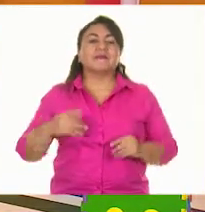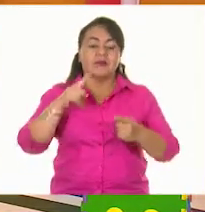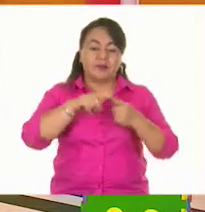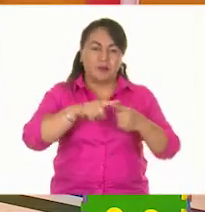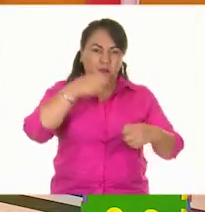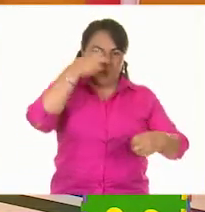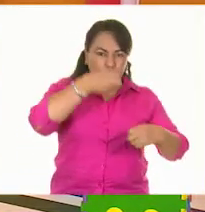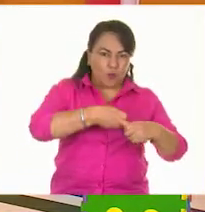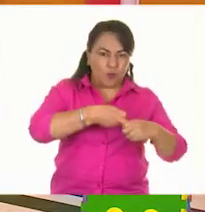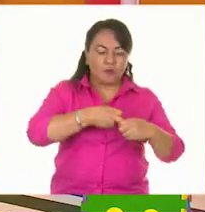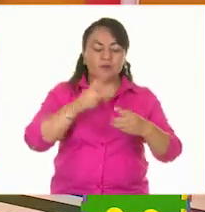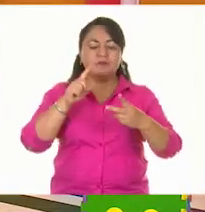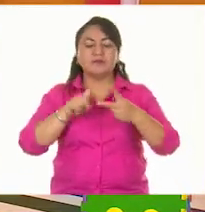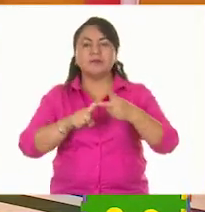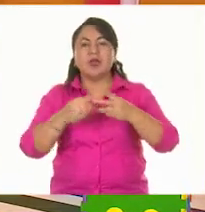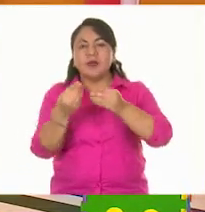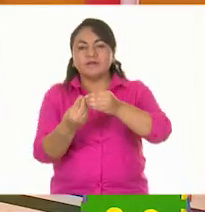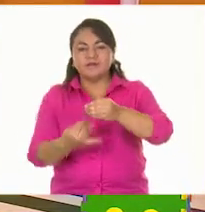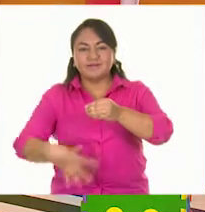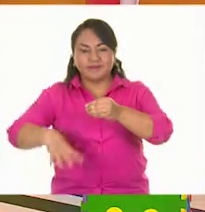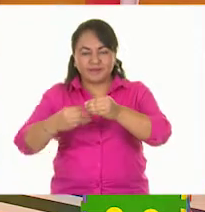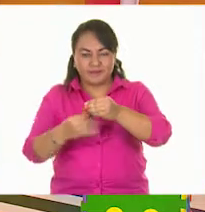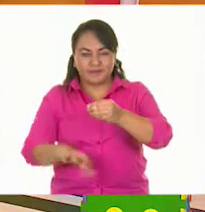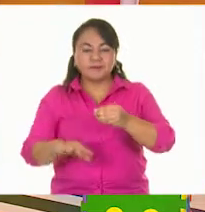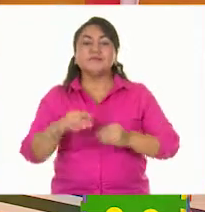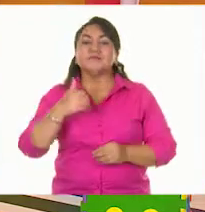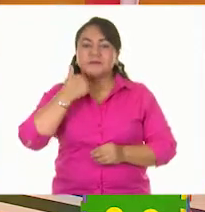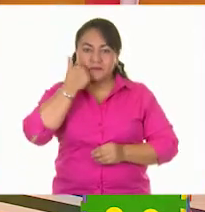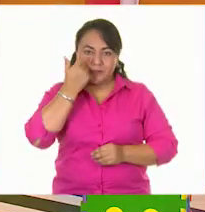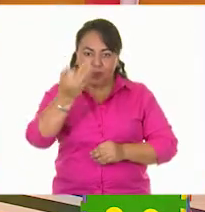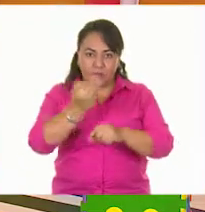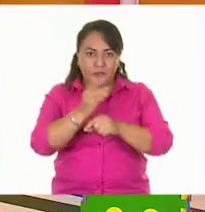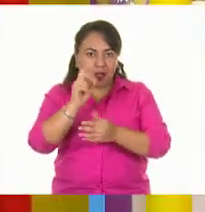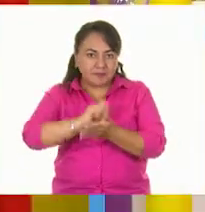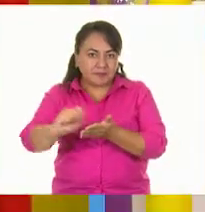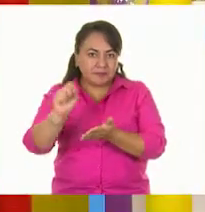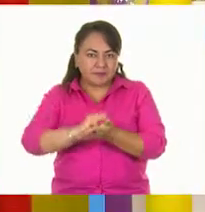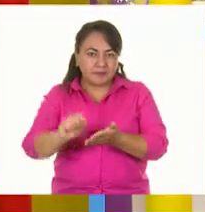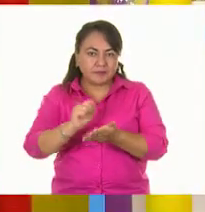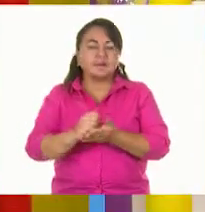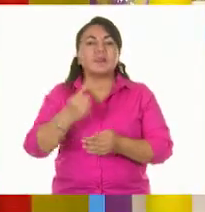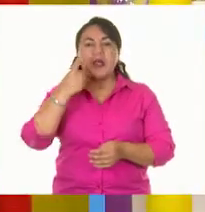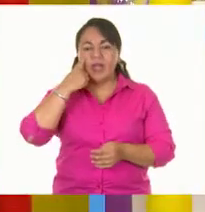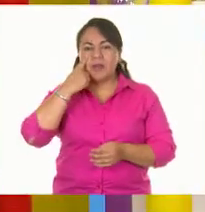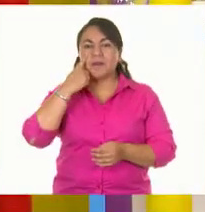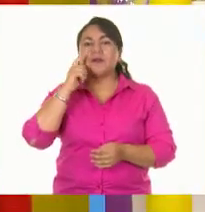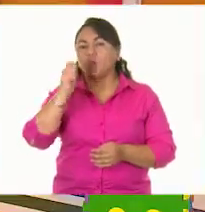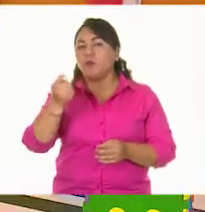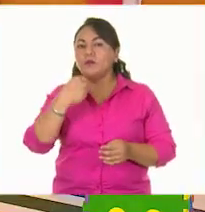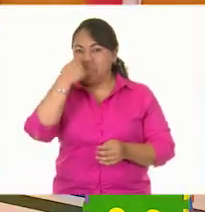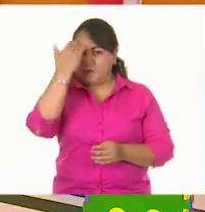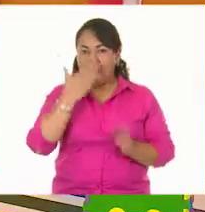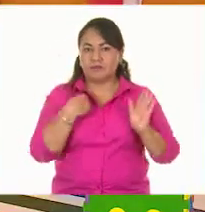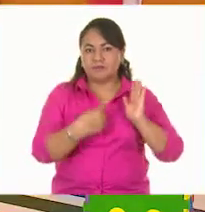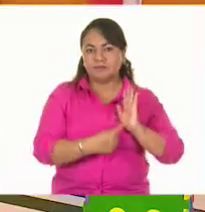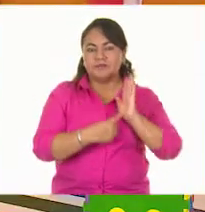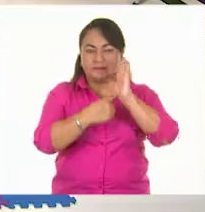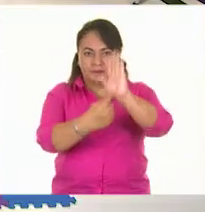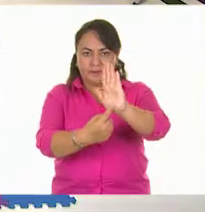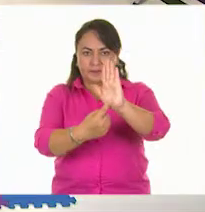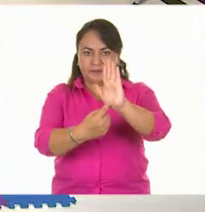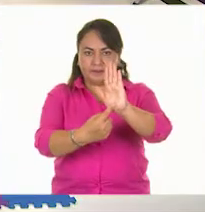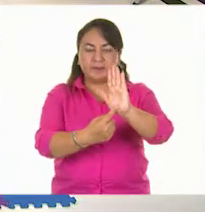sólidos y de los líquidos. ¿Qué les parece en casa si nos ponemos a escribir un poquito? Vamos a ver la siguiente imagen que les voy a presentar.